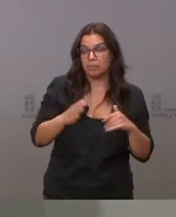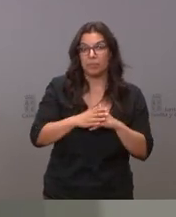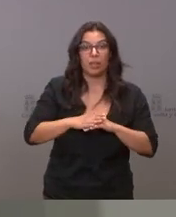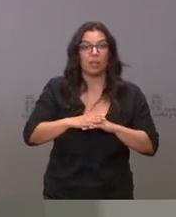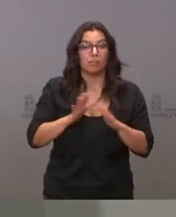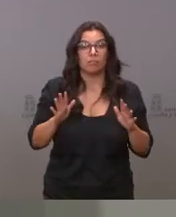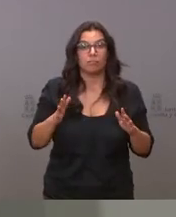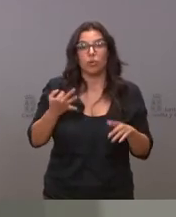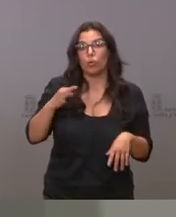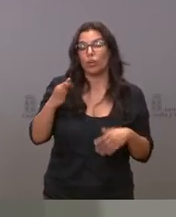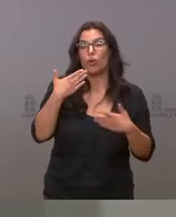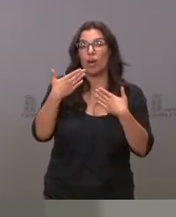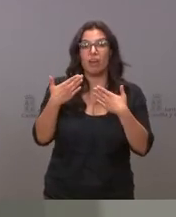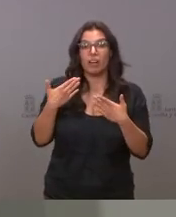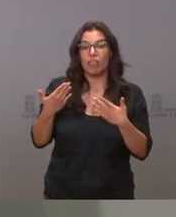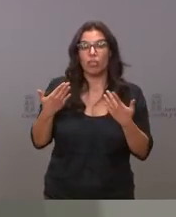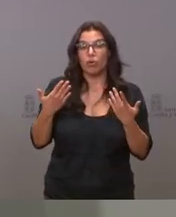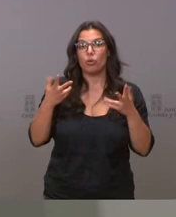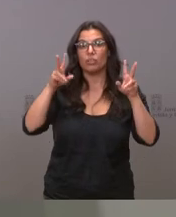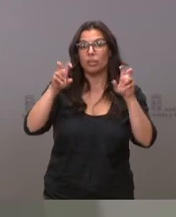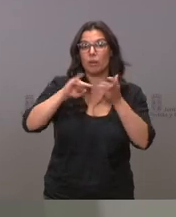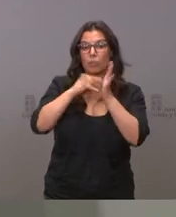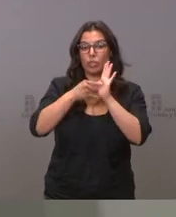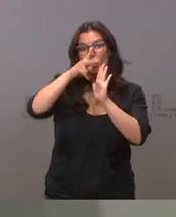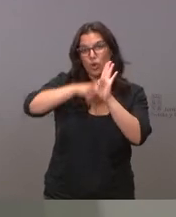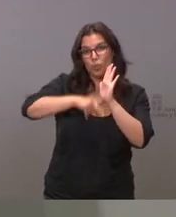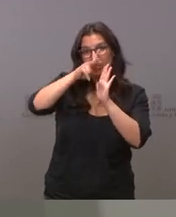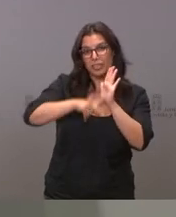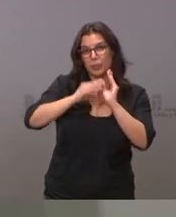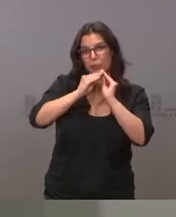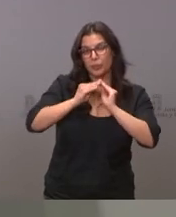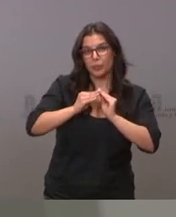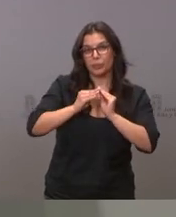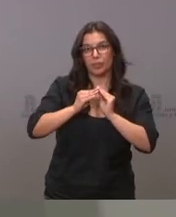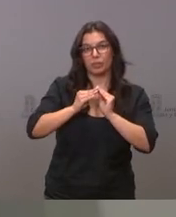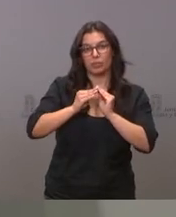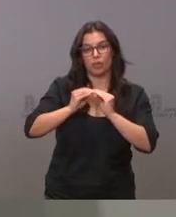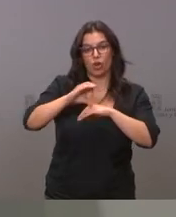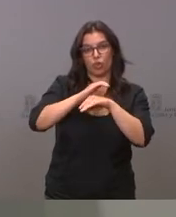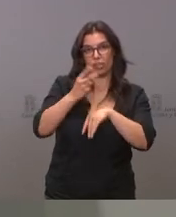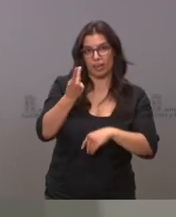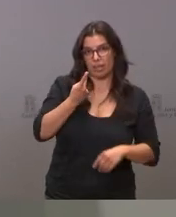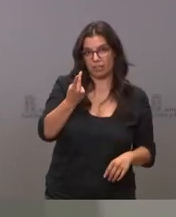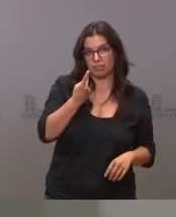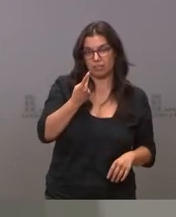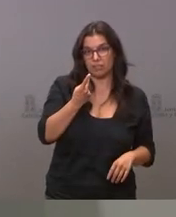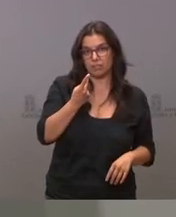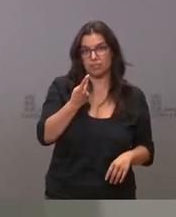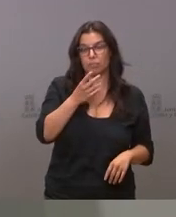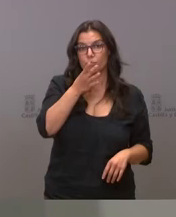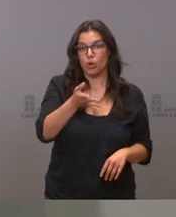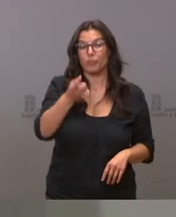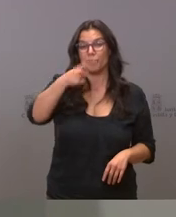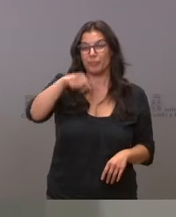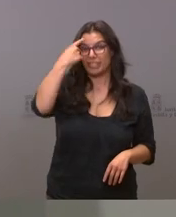nosotros lo que estuvimos hablando es de los proyectos normativos que corresponden a nuestras consejerías porque saben